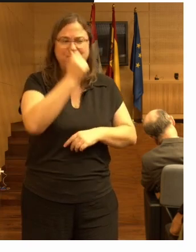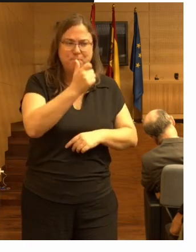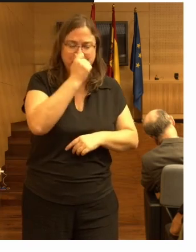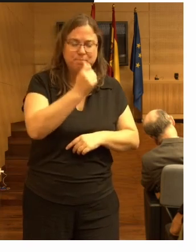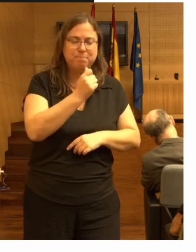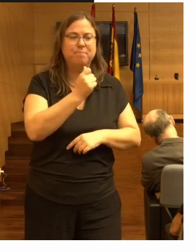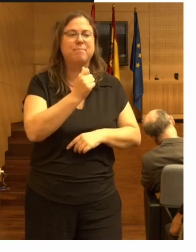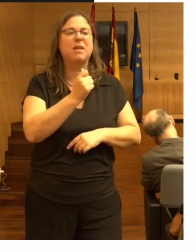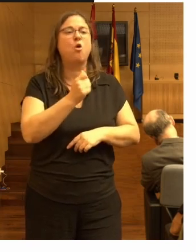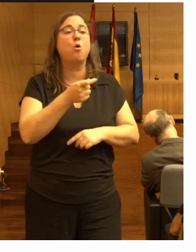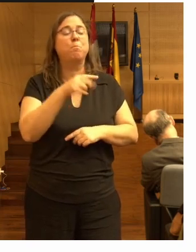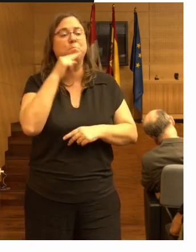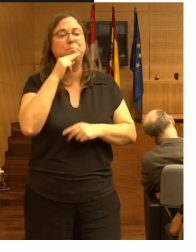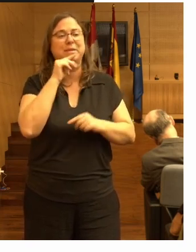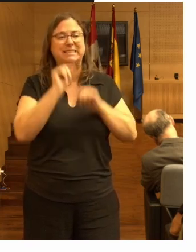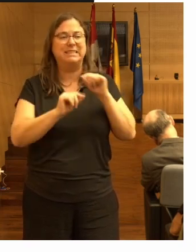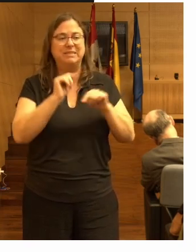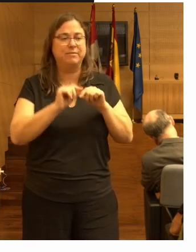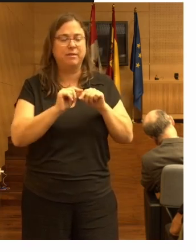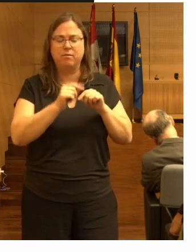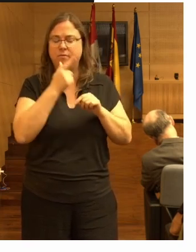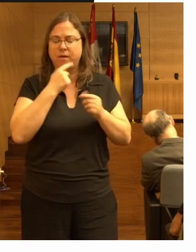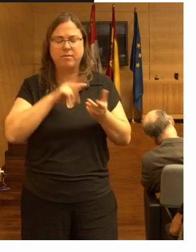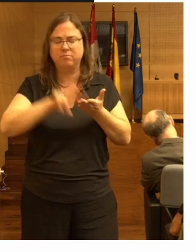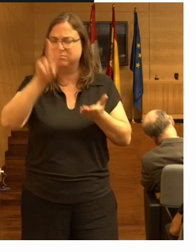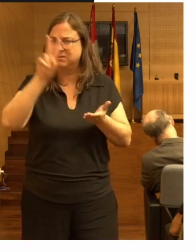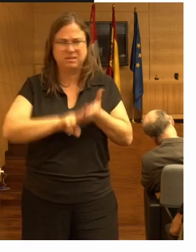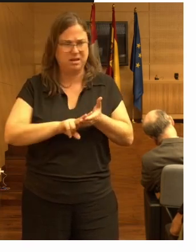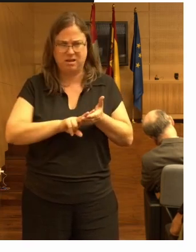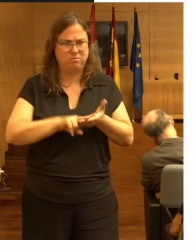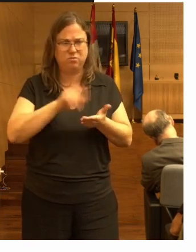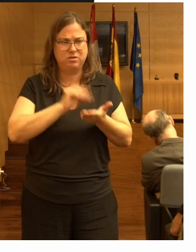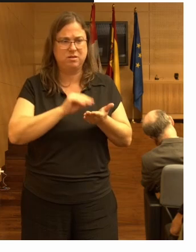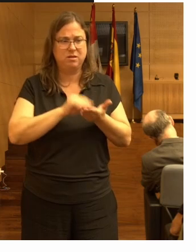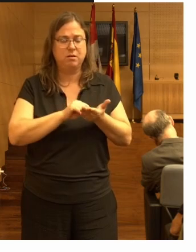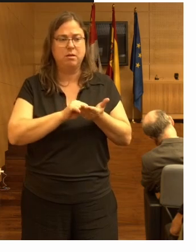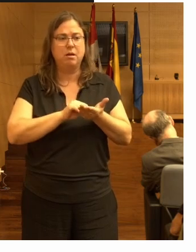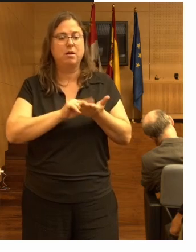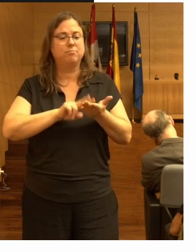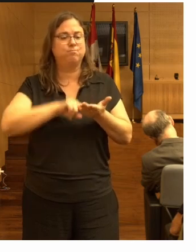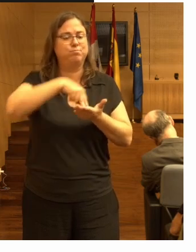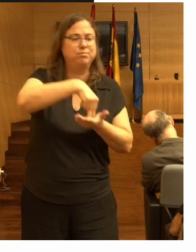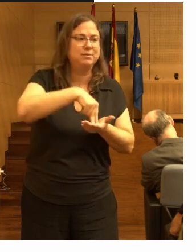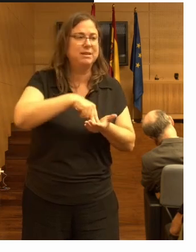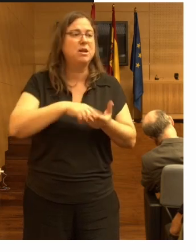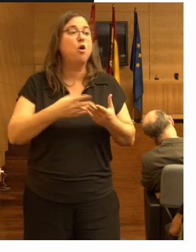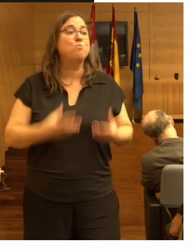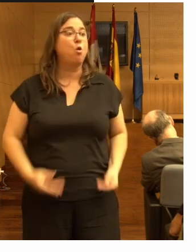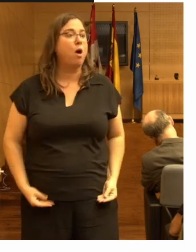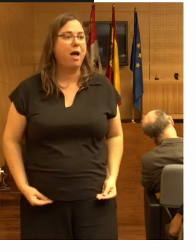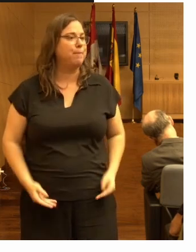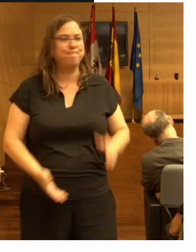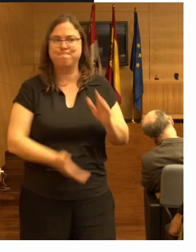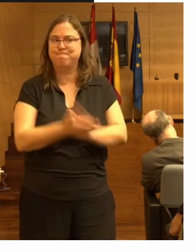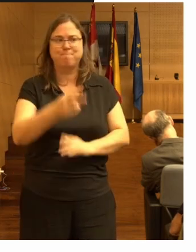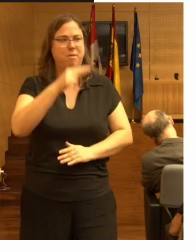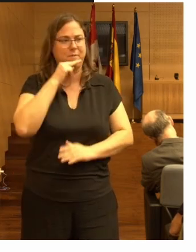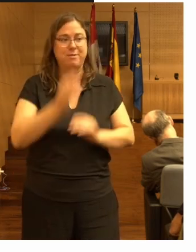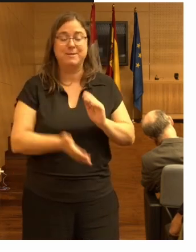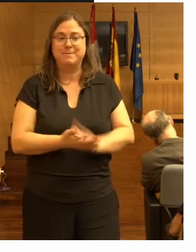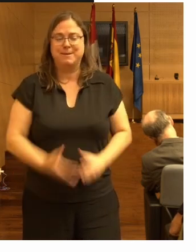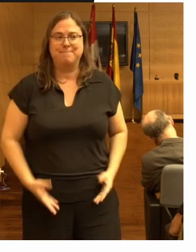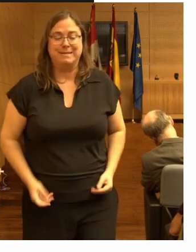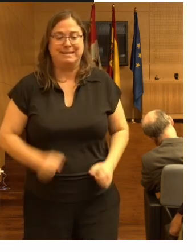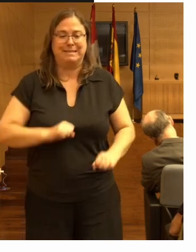tiene una altísima probabilidad de caerse esta persona tiende a levantarse cuando se siente húmeda y quiere ir al baño a veces llega